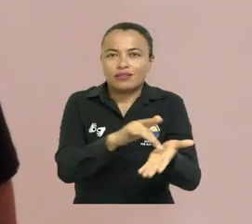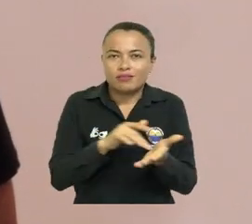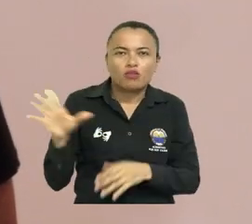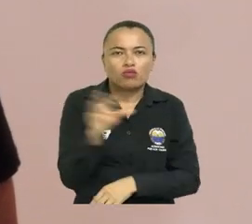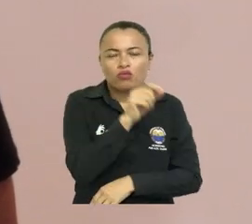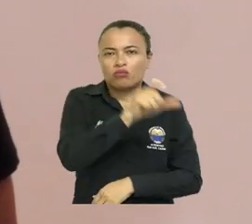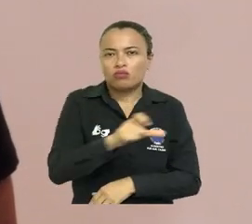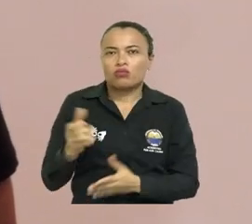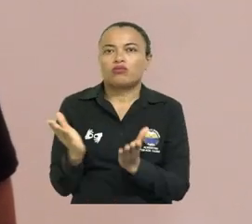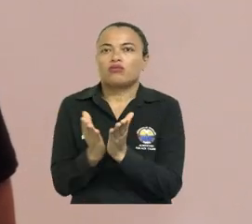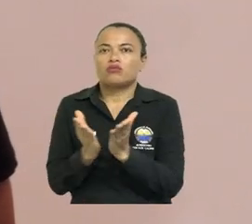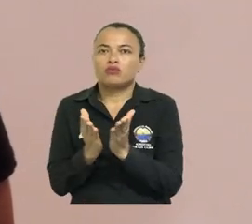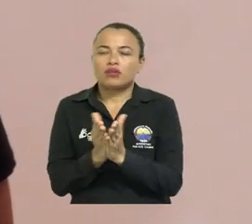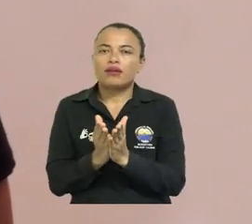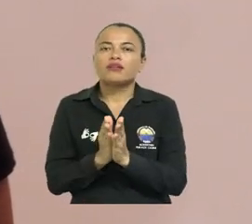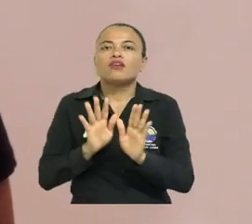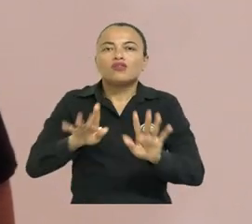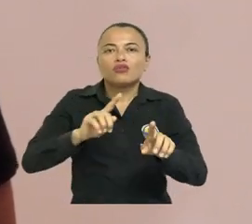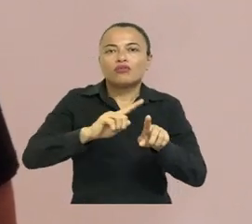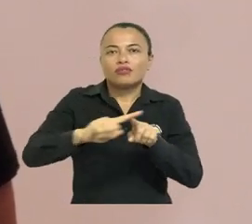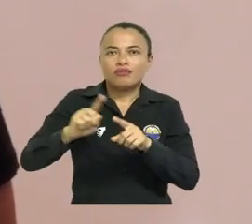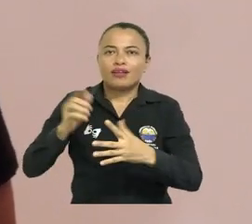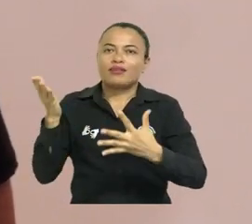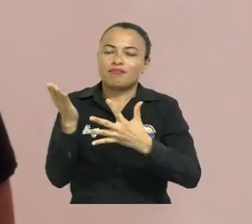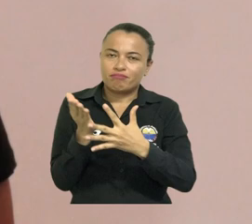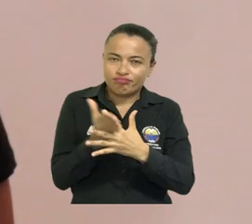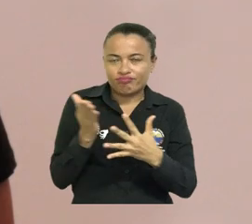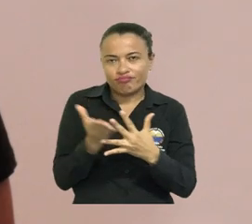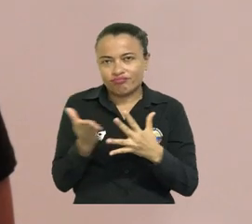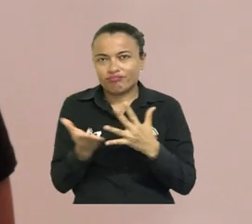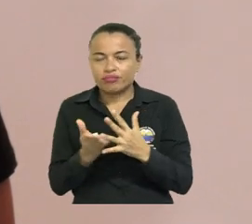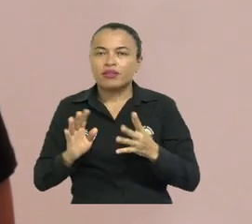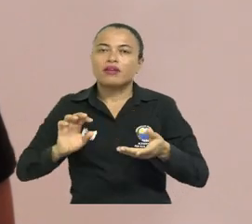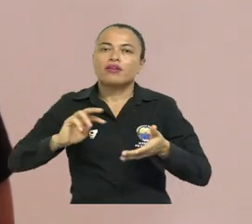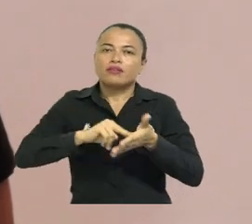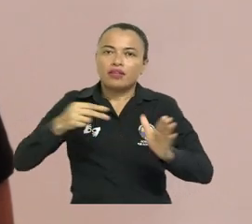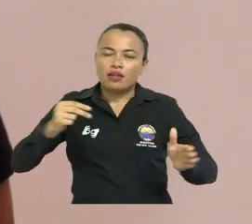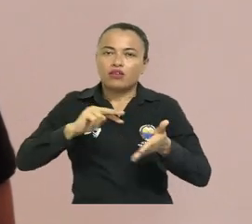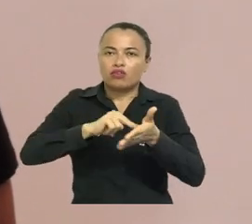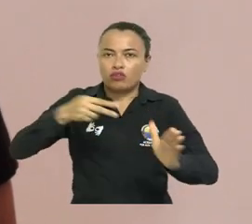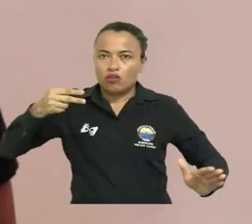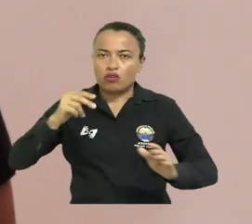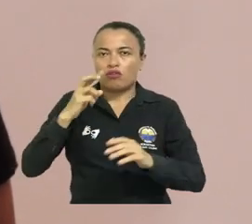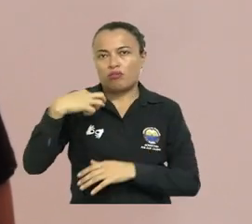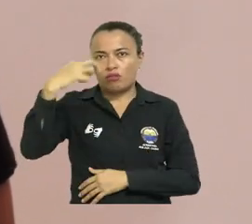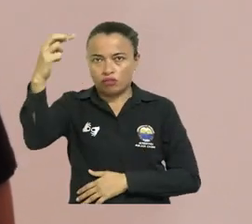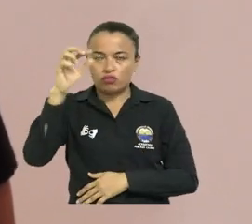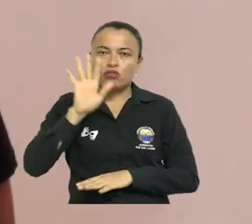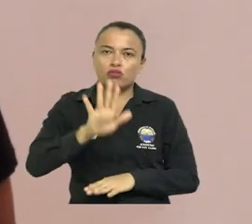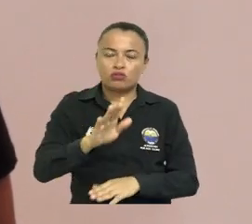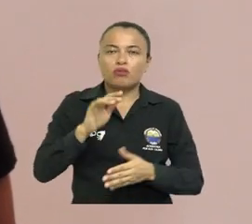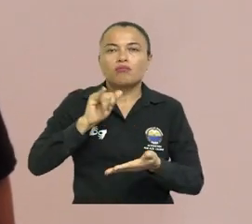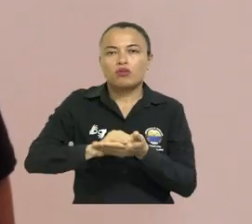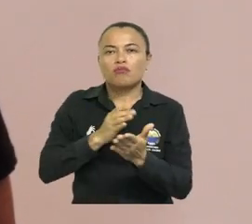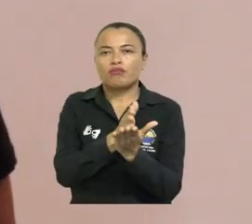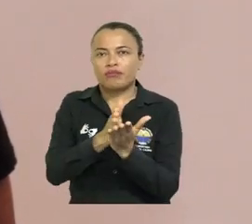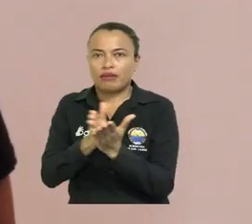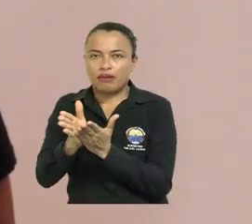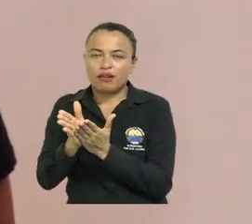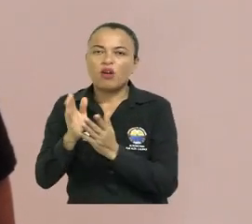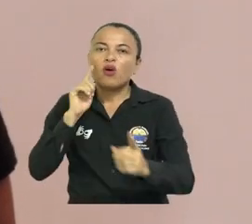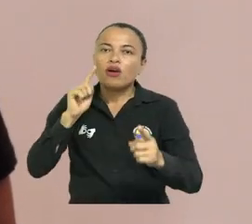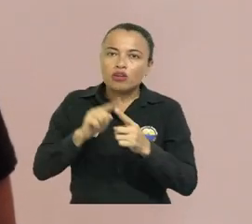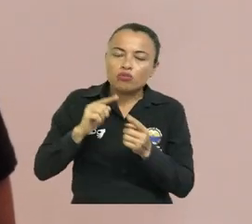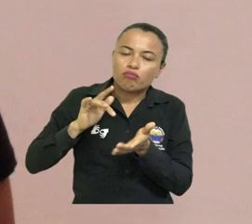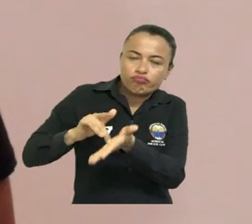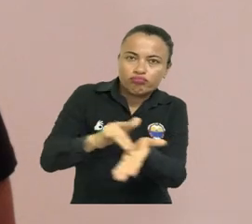los estudiantes de los diferentes ciclos técnicos, tecnólogos y profesional del Programa de Administración de la Seguridad y Salud en el Trabajo para que puedan